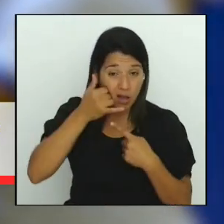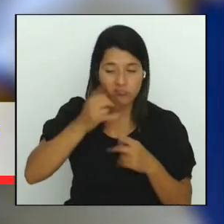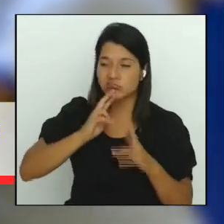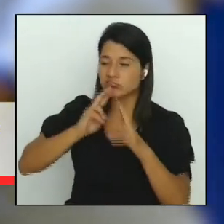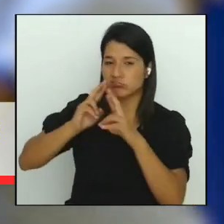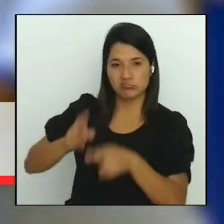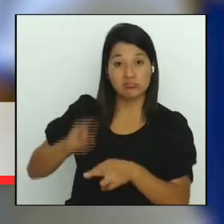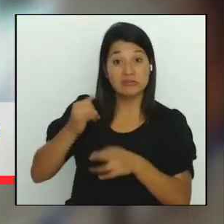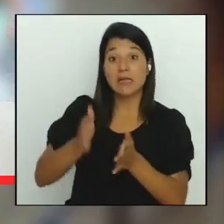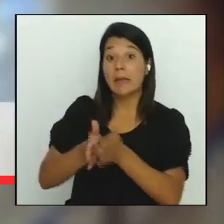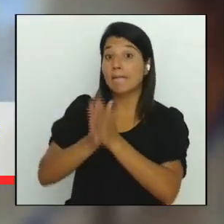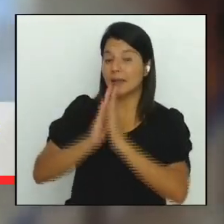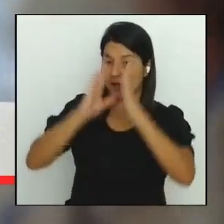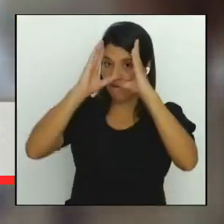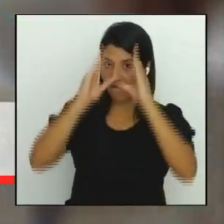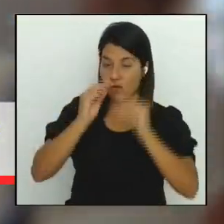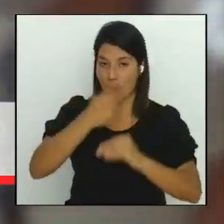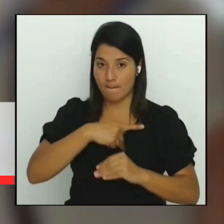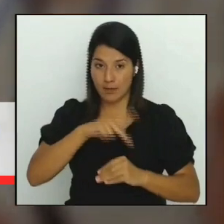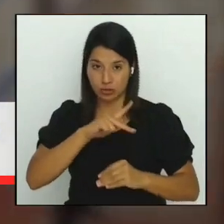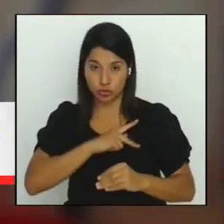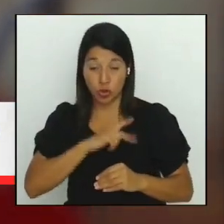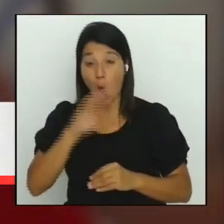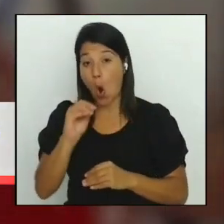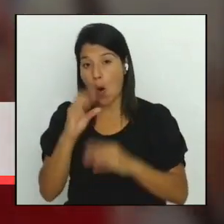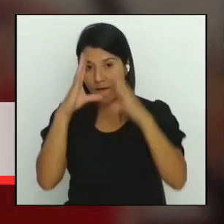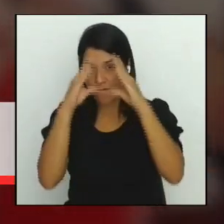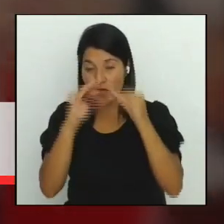personales o de cuentas bancarias.